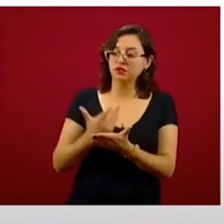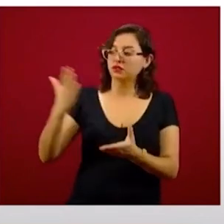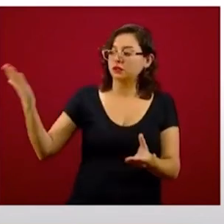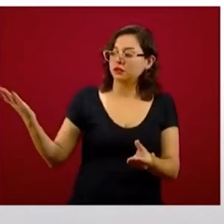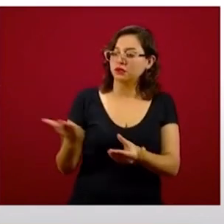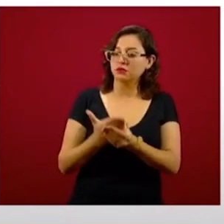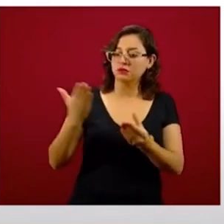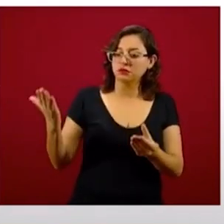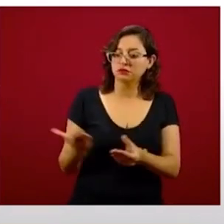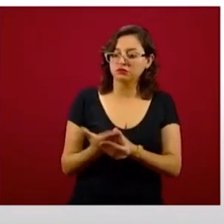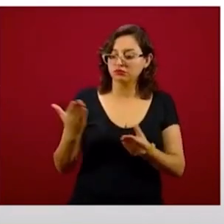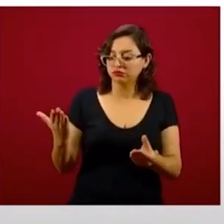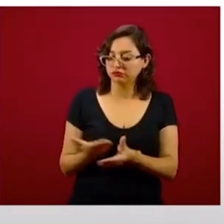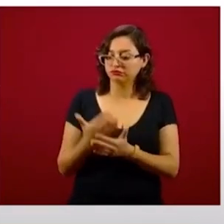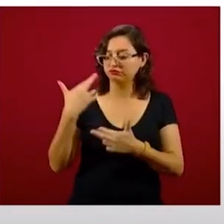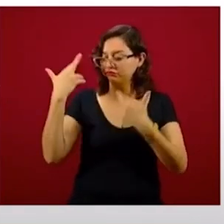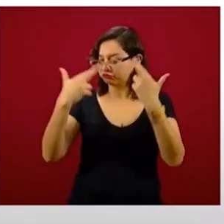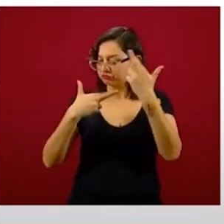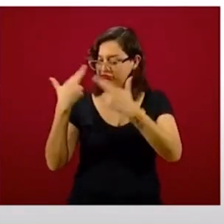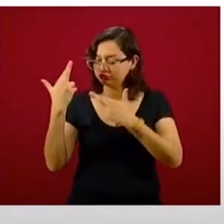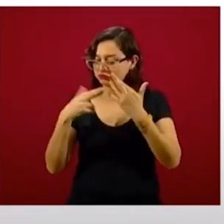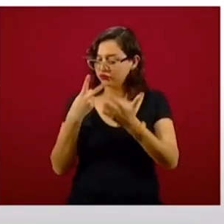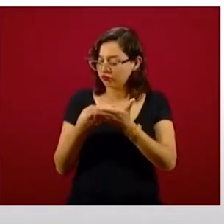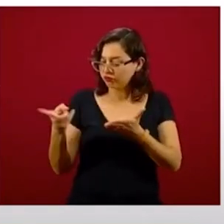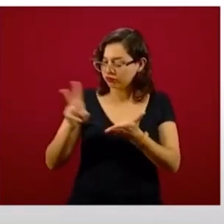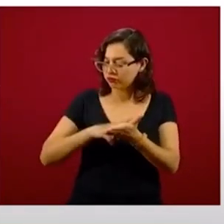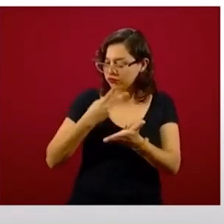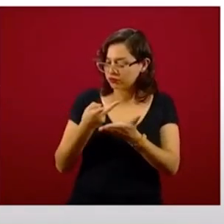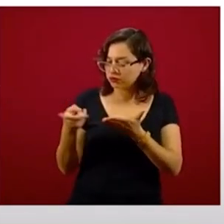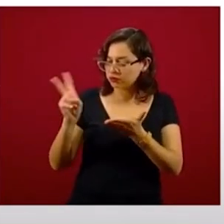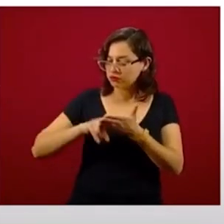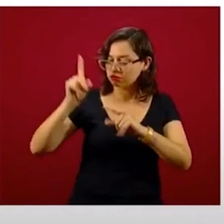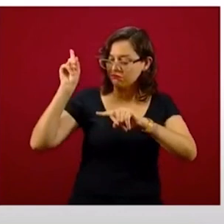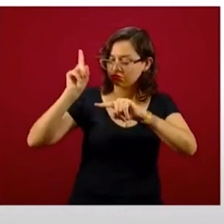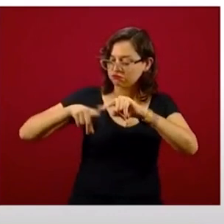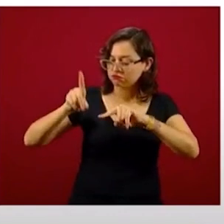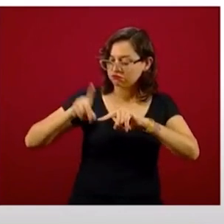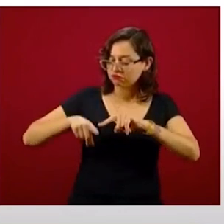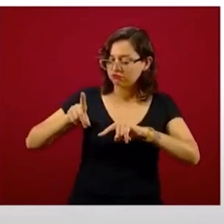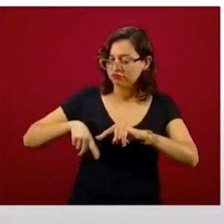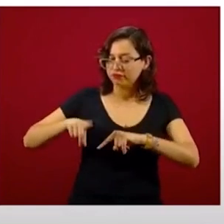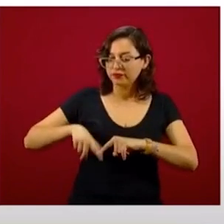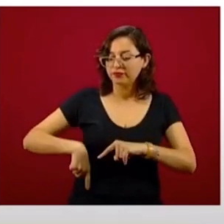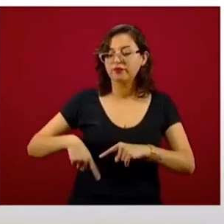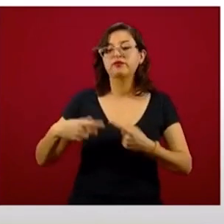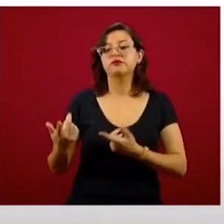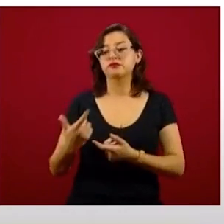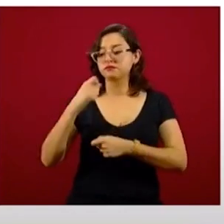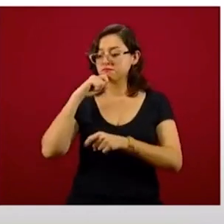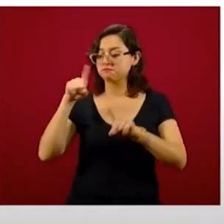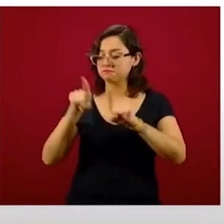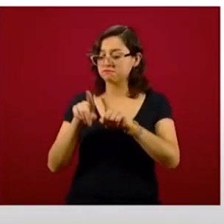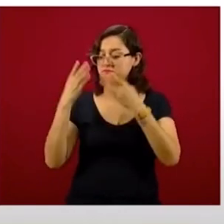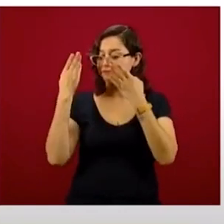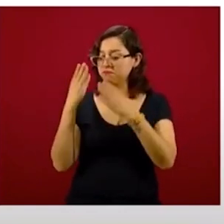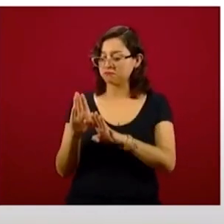una limpieza para que no tengamos nombres repetidos y que la transferencia a los bancos también sea limpia,